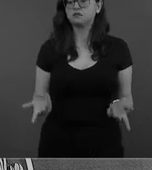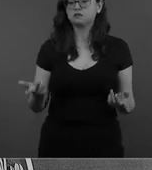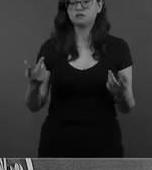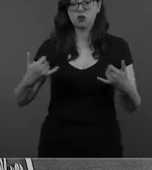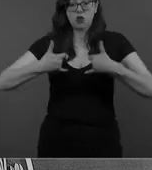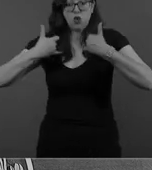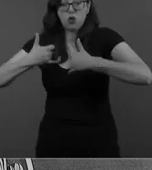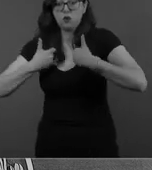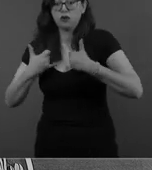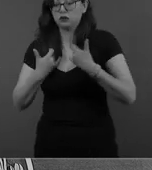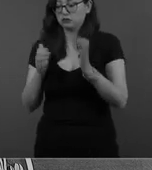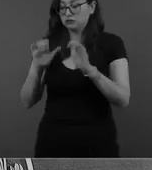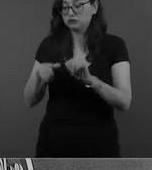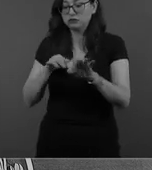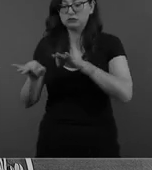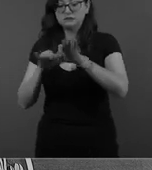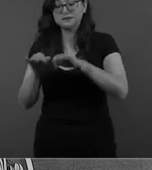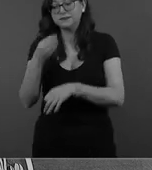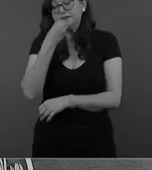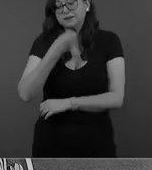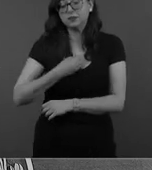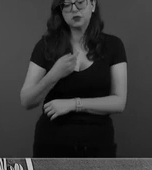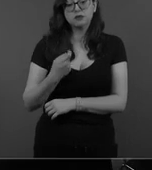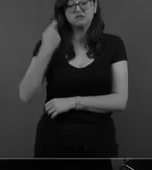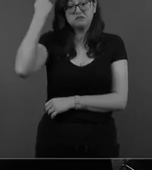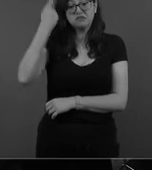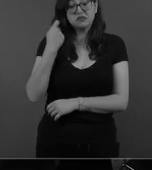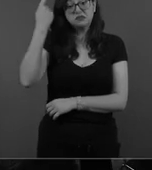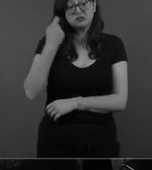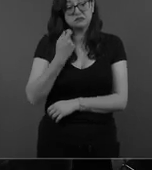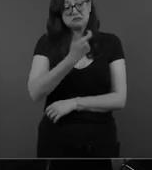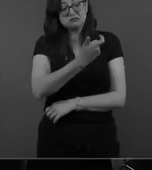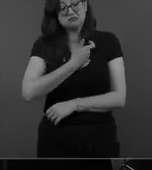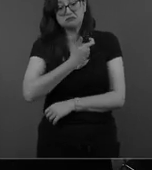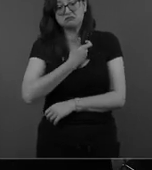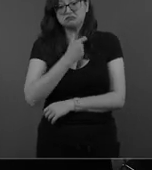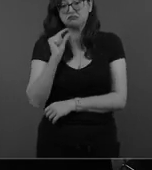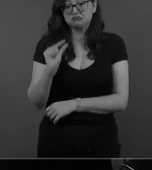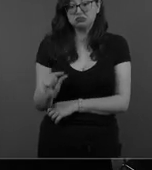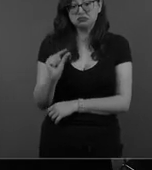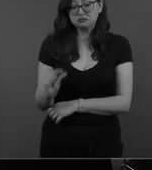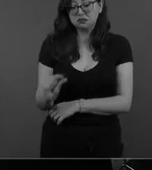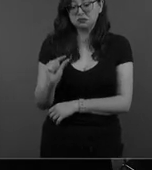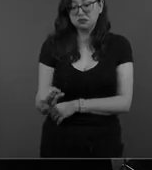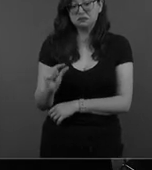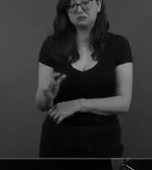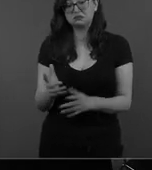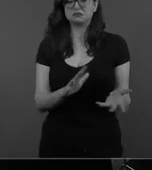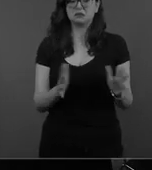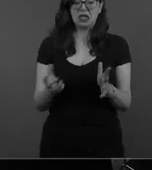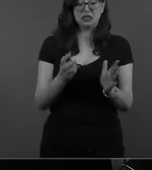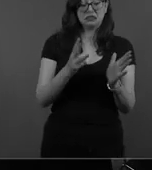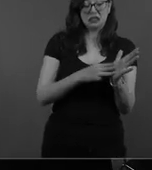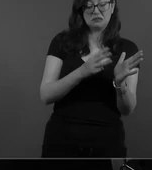condenados o estábamos condenados a una pensión sumamente baja, de entre tres mil